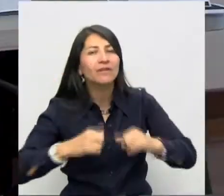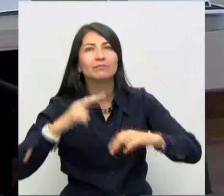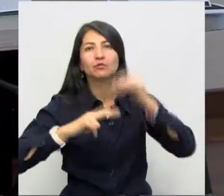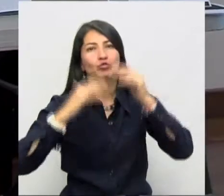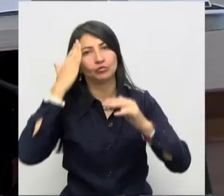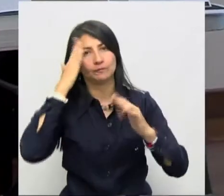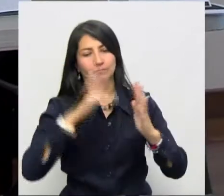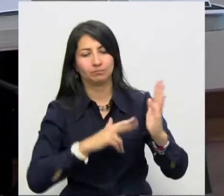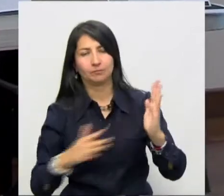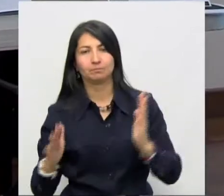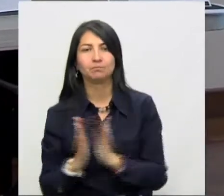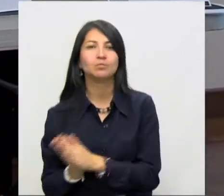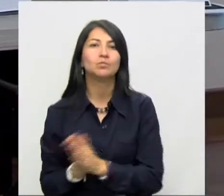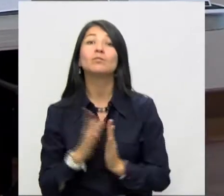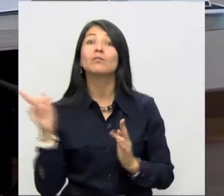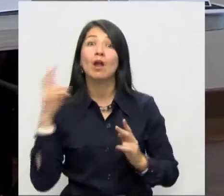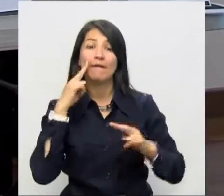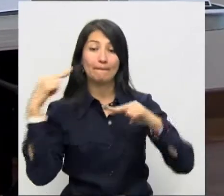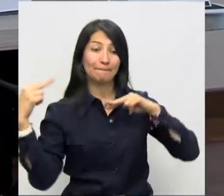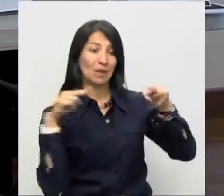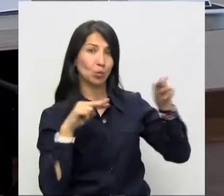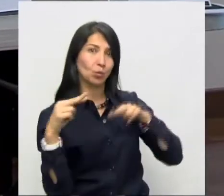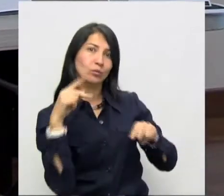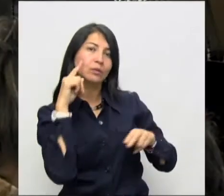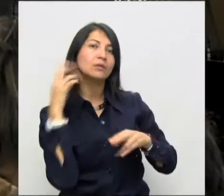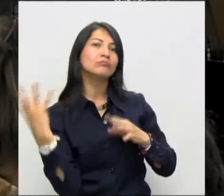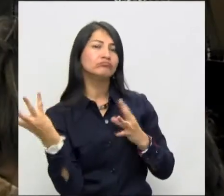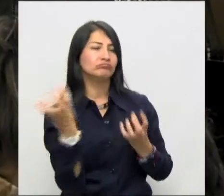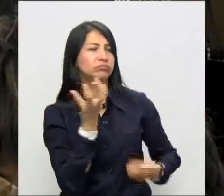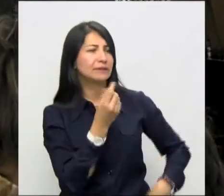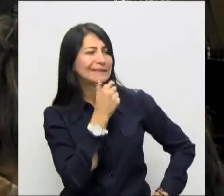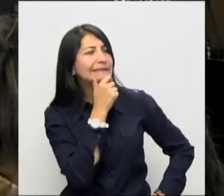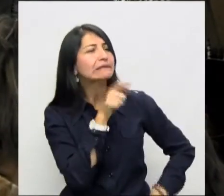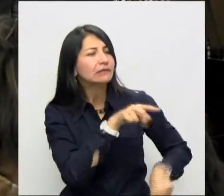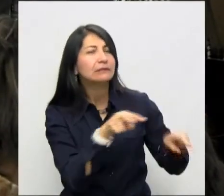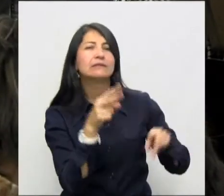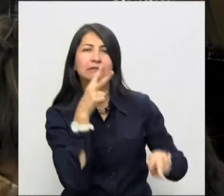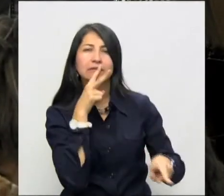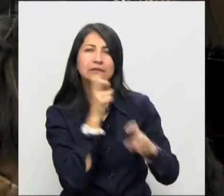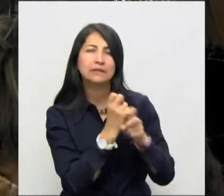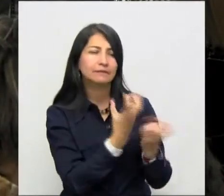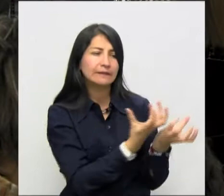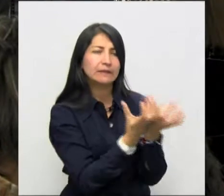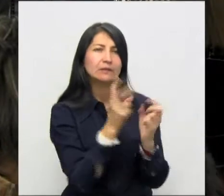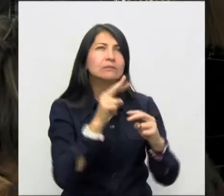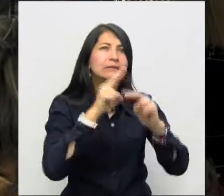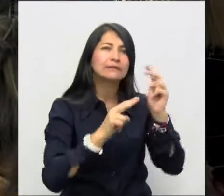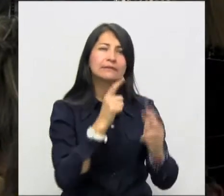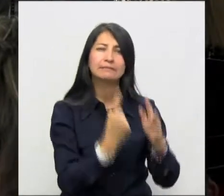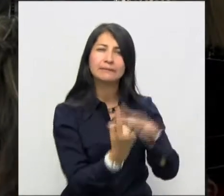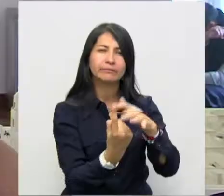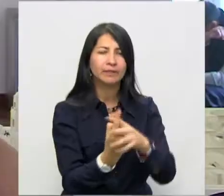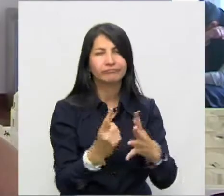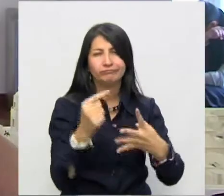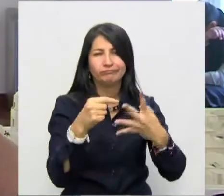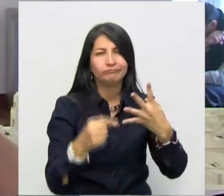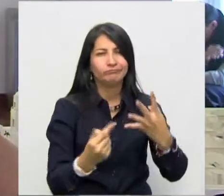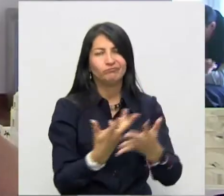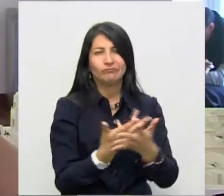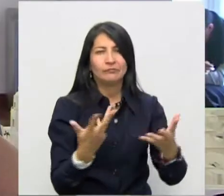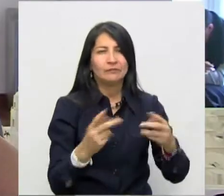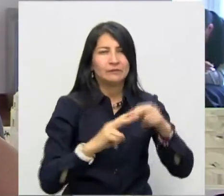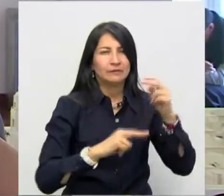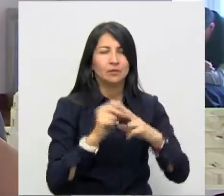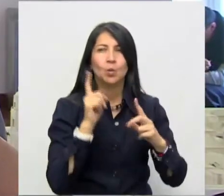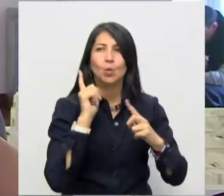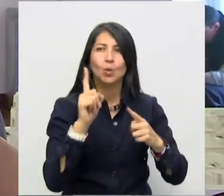La Contraloría General que acompaña el proceso veedor también llamó la atención sobre las dificultades que hoy presenta la obra. Son varias, pero